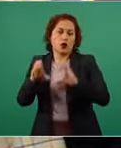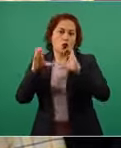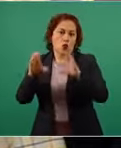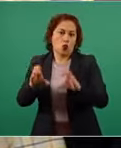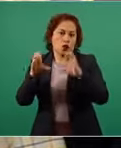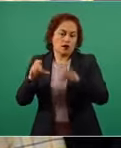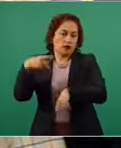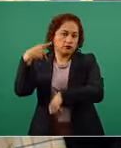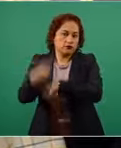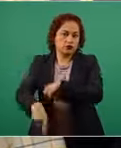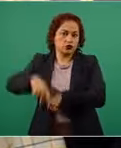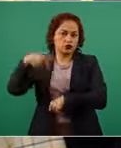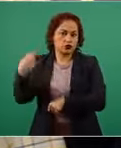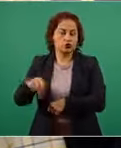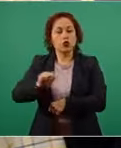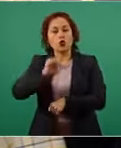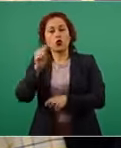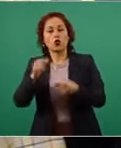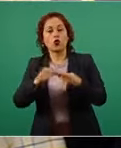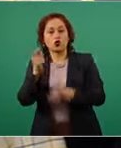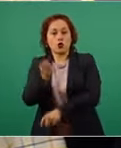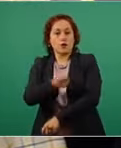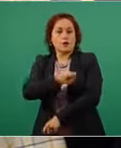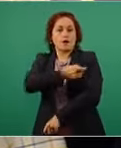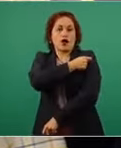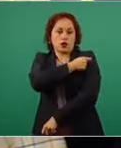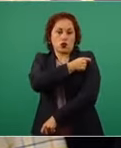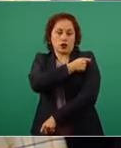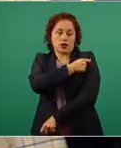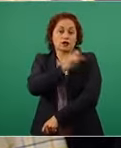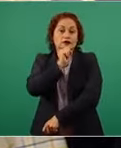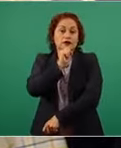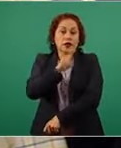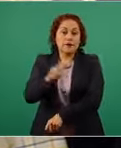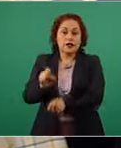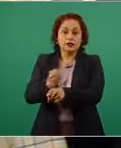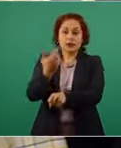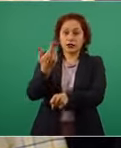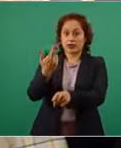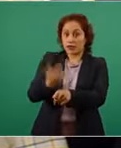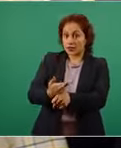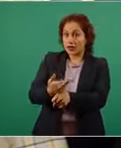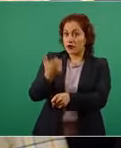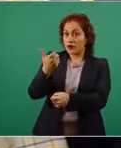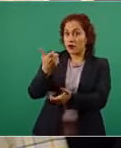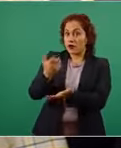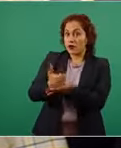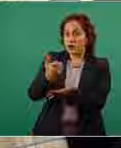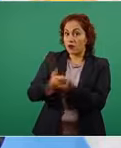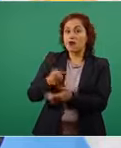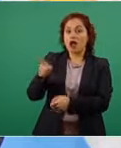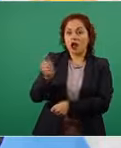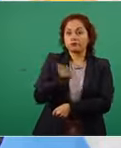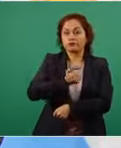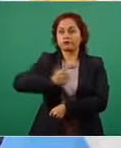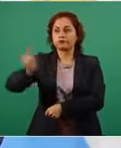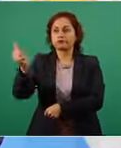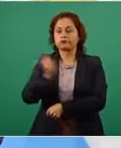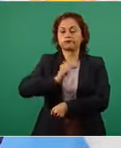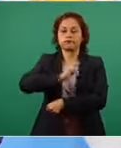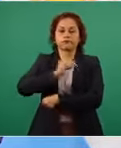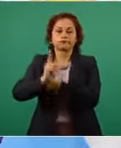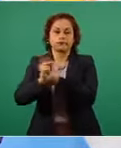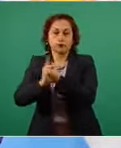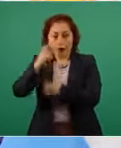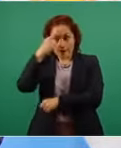al ministro de economía que con su equipo tiene que iniciar una gira entre todos los países del G7 tratando de buscar apoyo